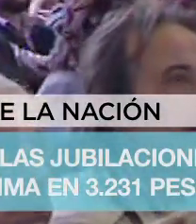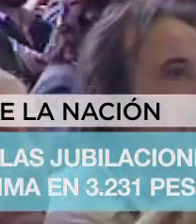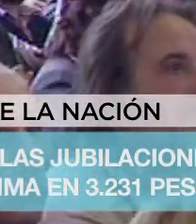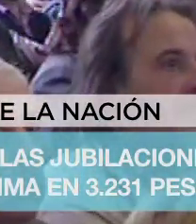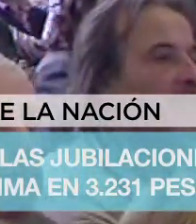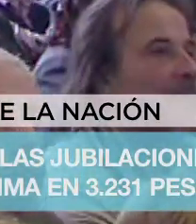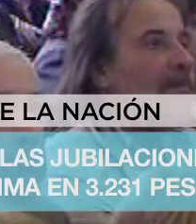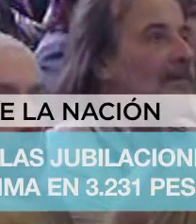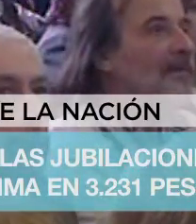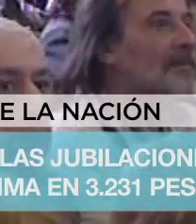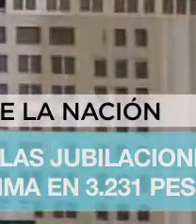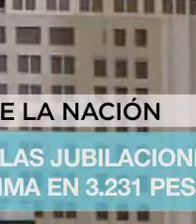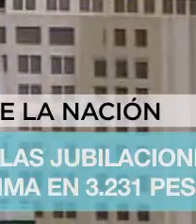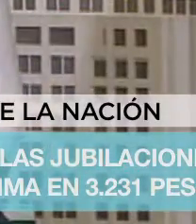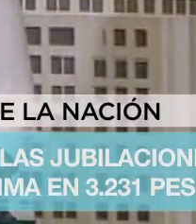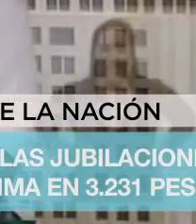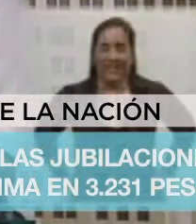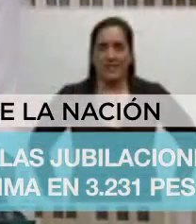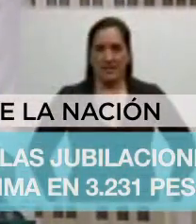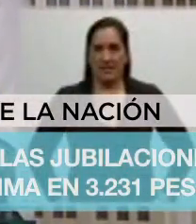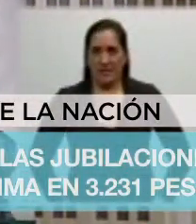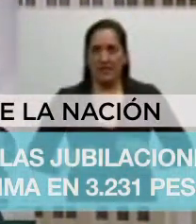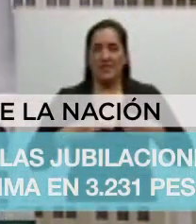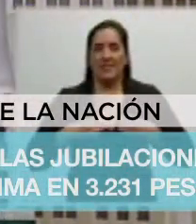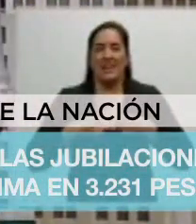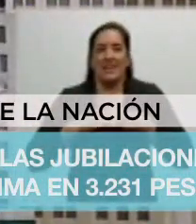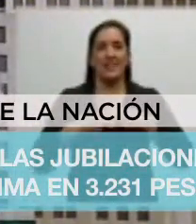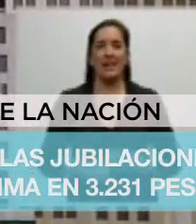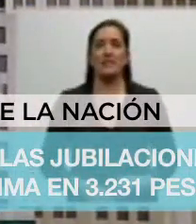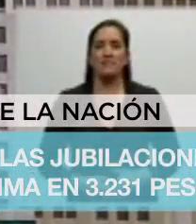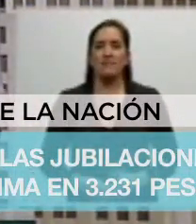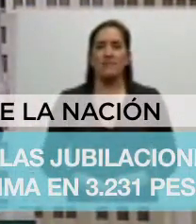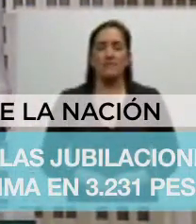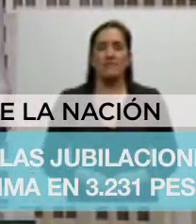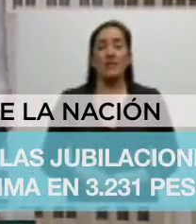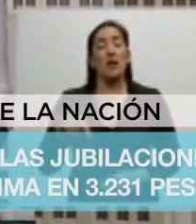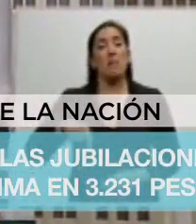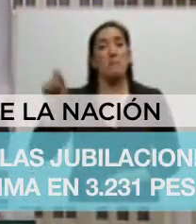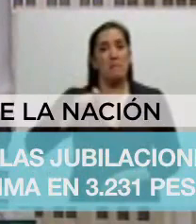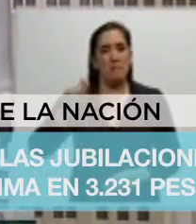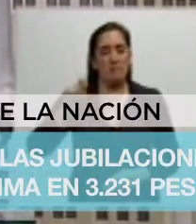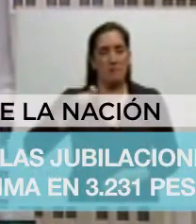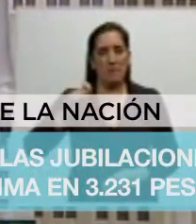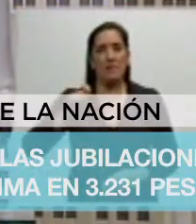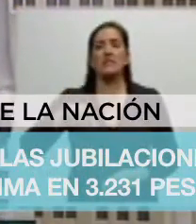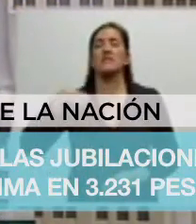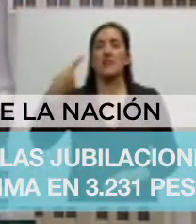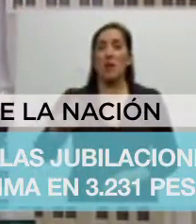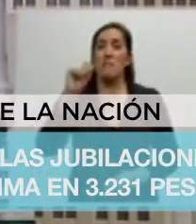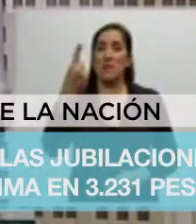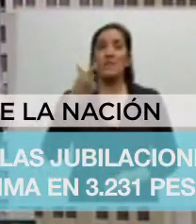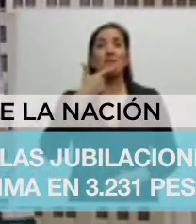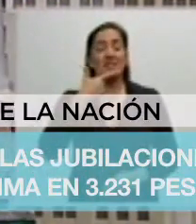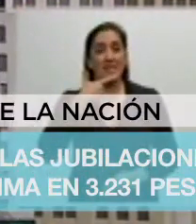el mes que asciende a partir del 1